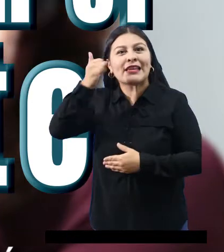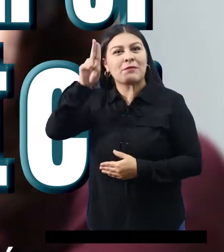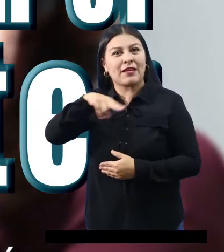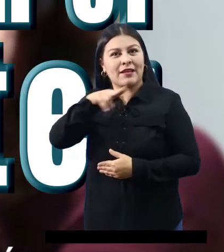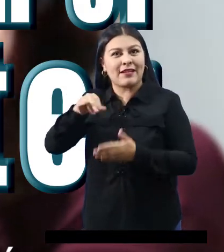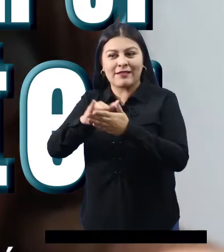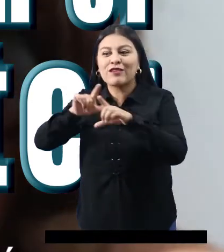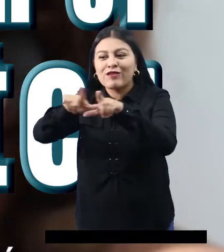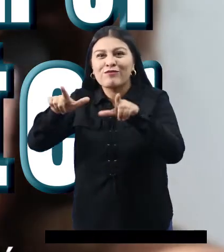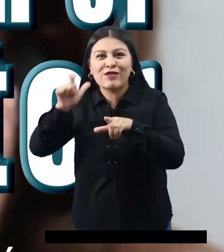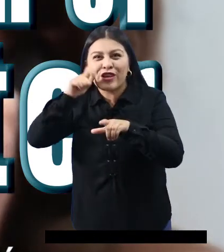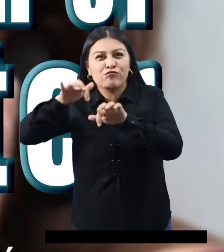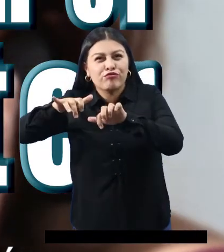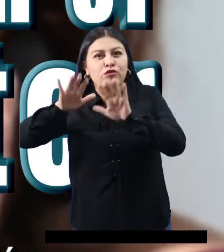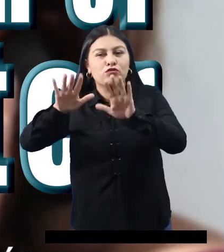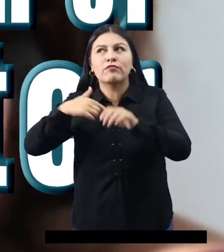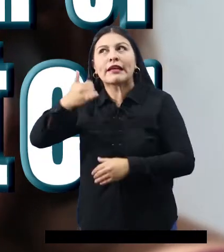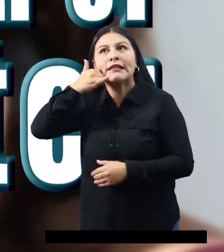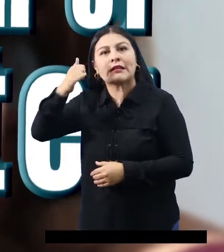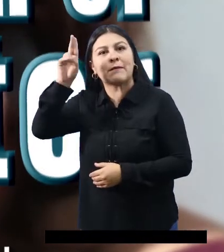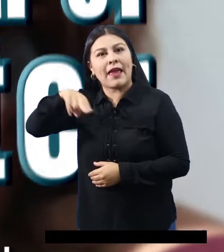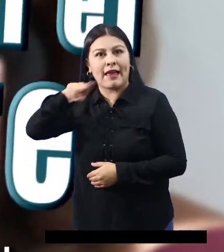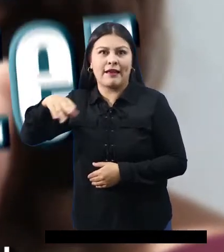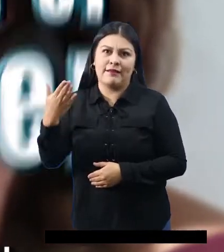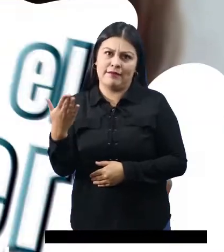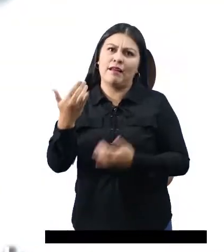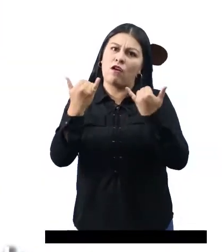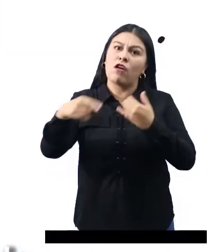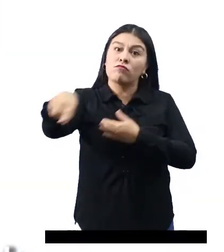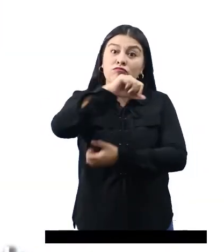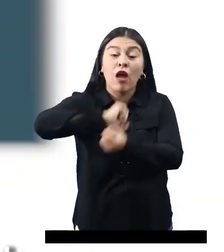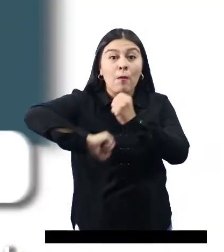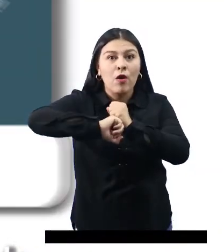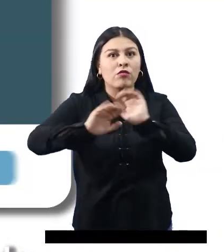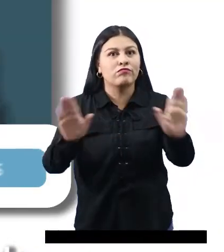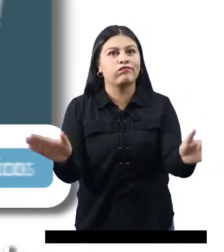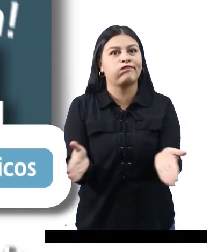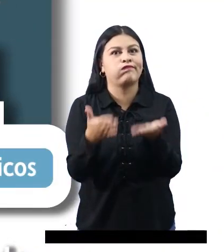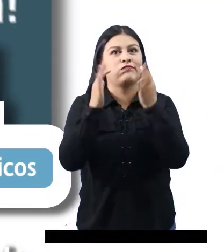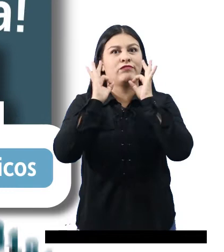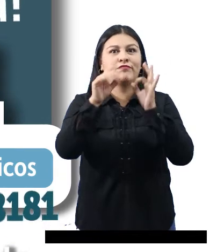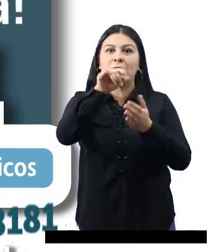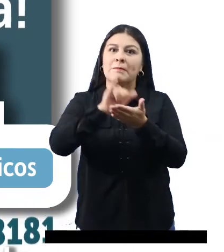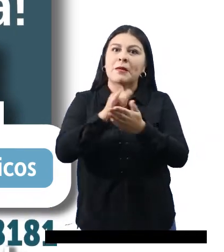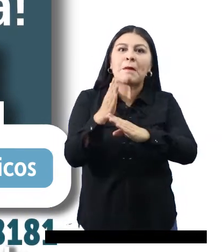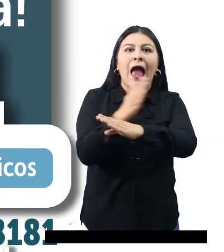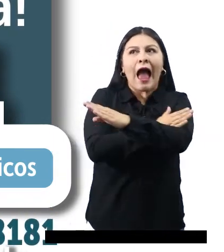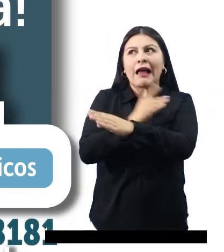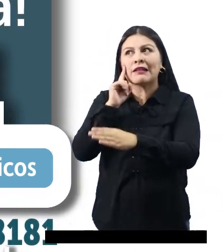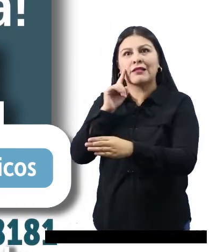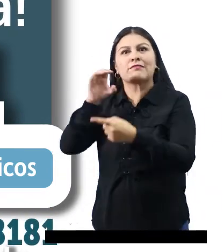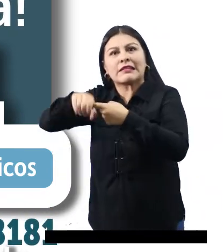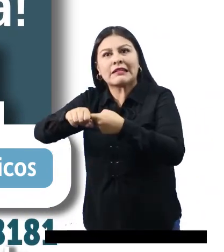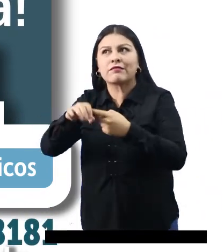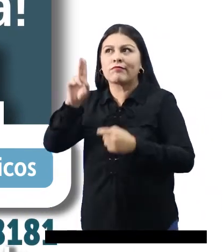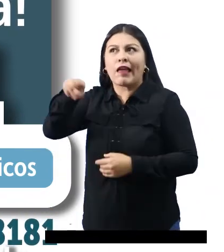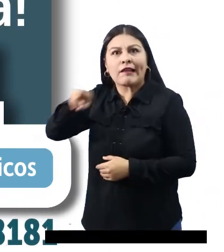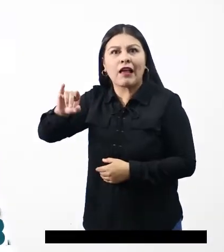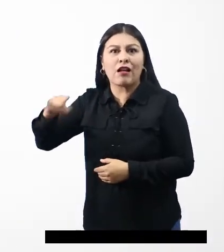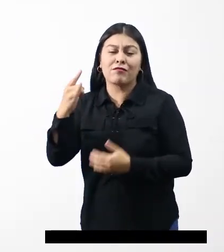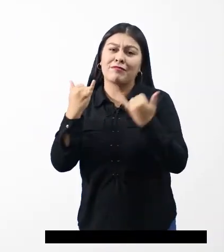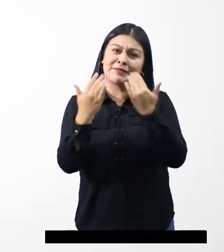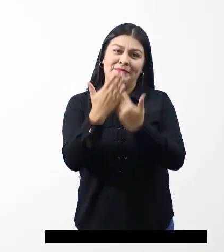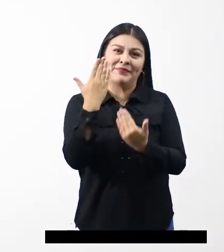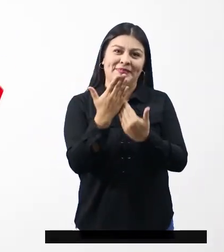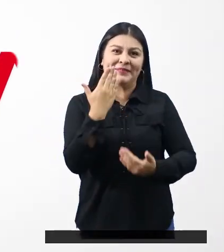anticipación llamando a nuestro call center Seguimos mejorando con tu ayuda Cancelar o pedir tu cita médica ahora es más fácil